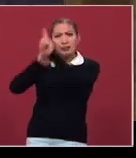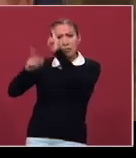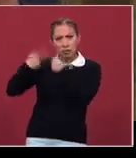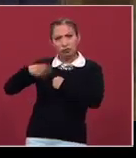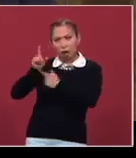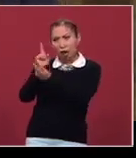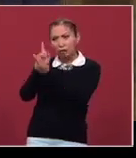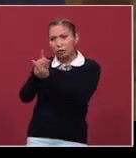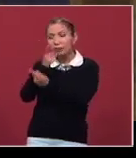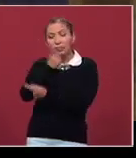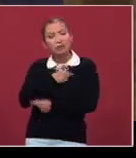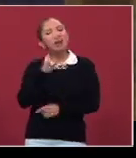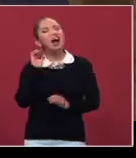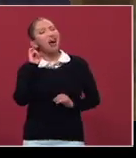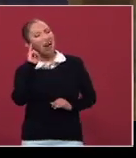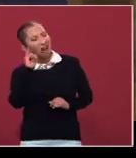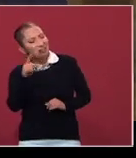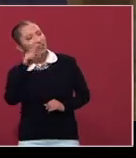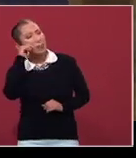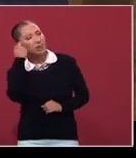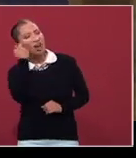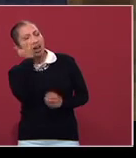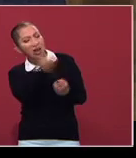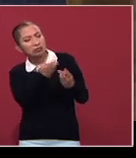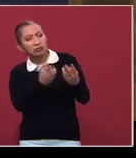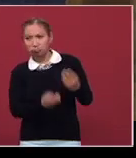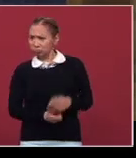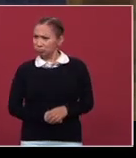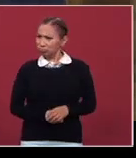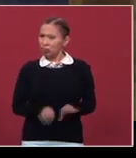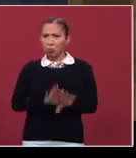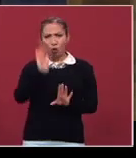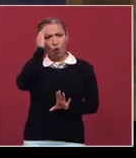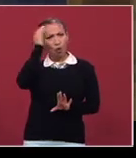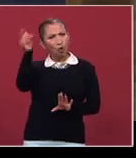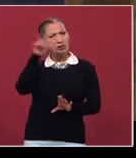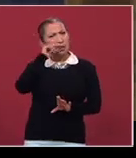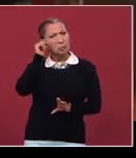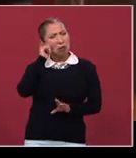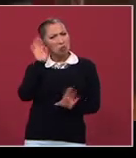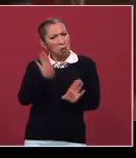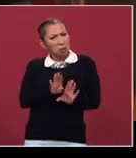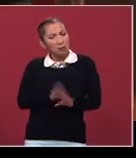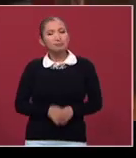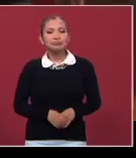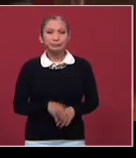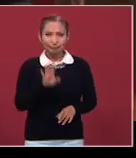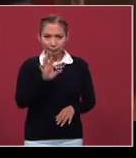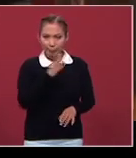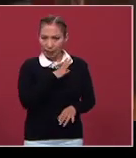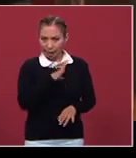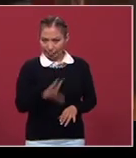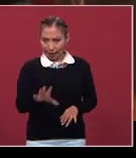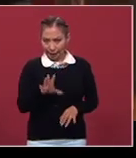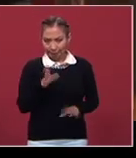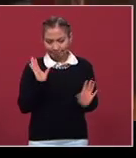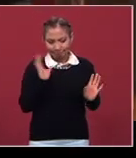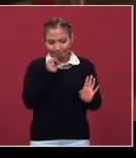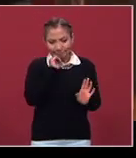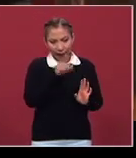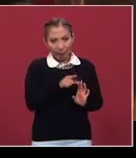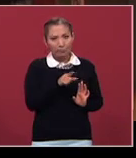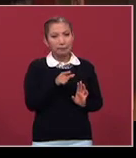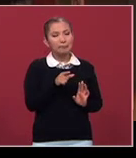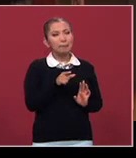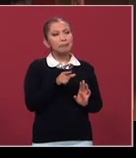y de repente te dicen cosas de Zapata y dices, bueno, ¿cómo llegó? No sé. En términos generales y, bueno, también